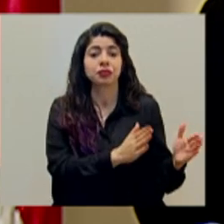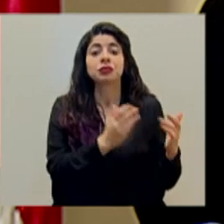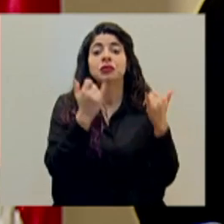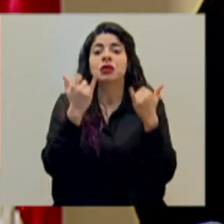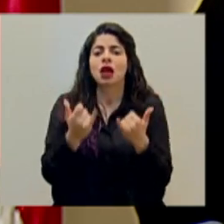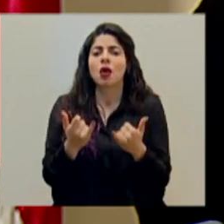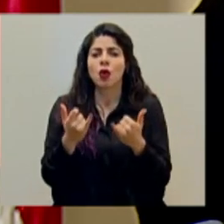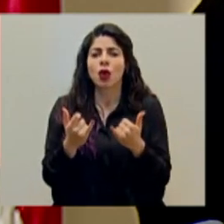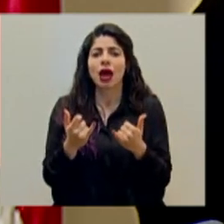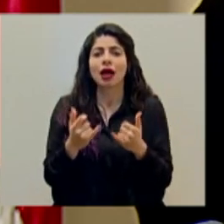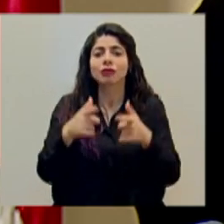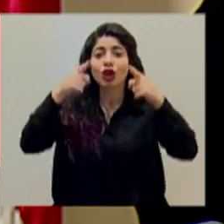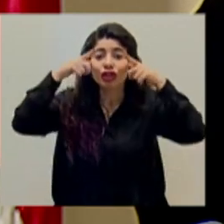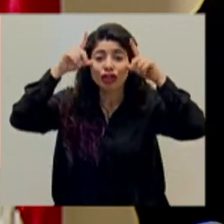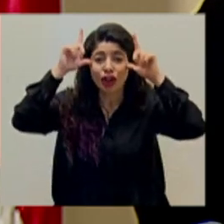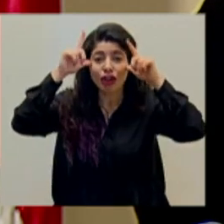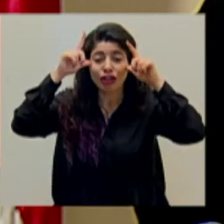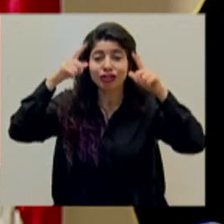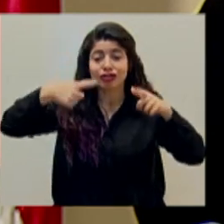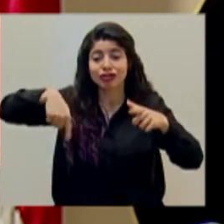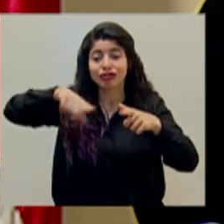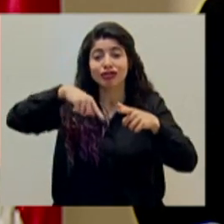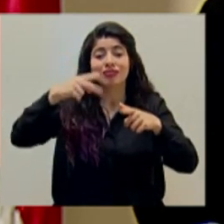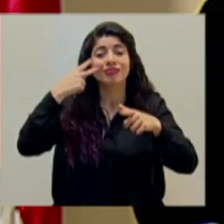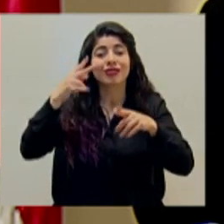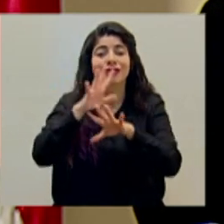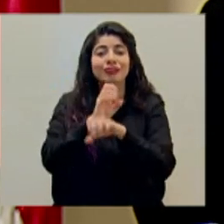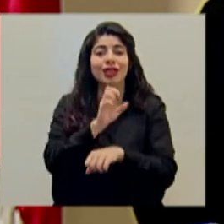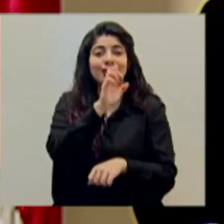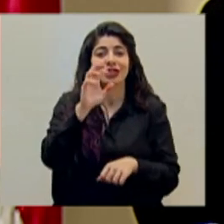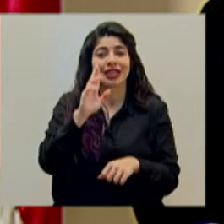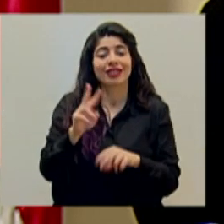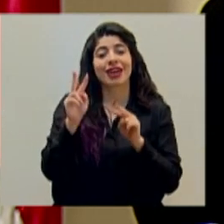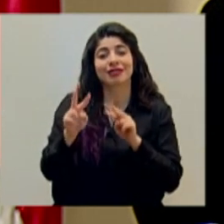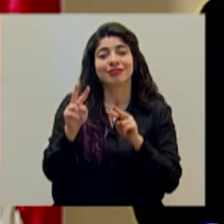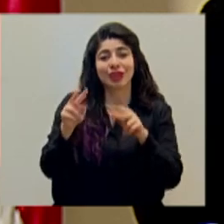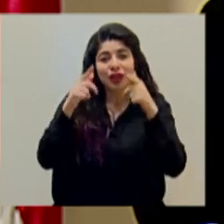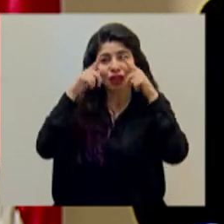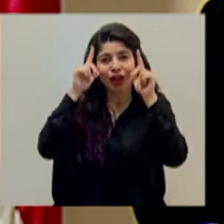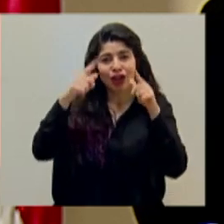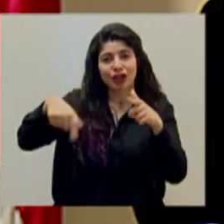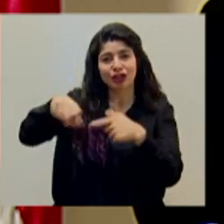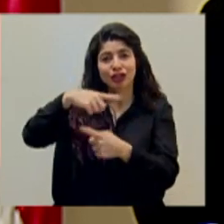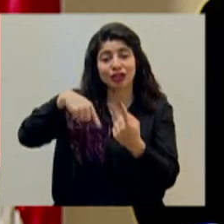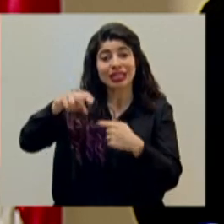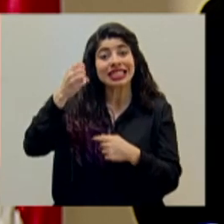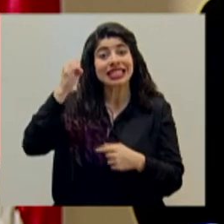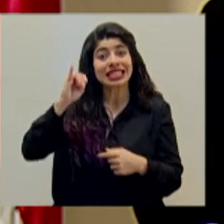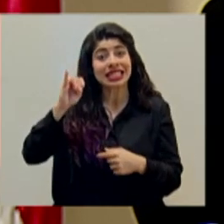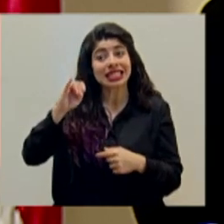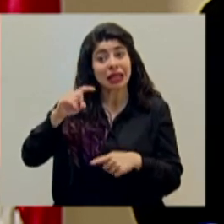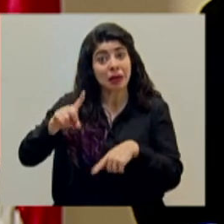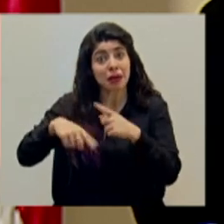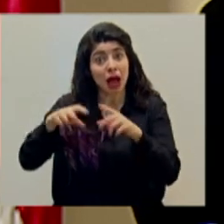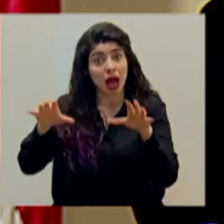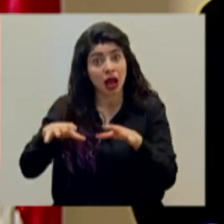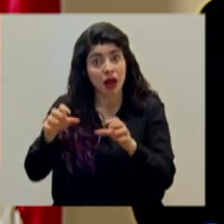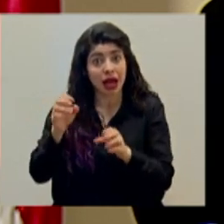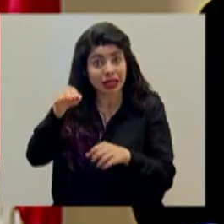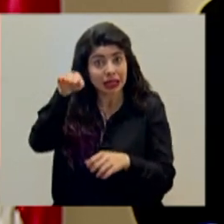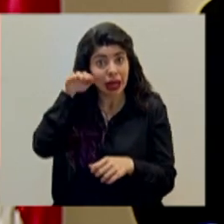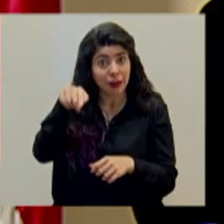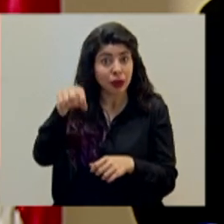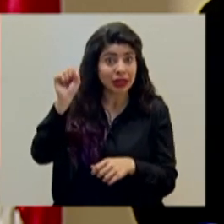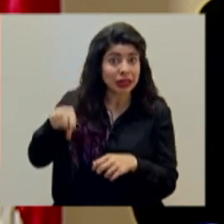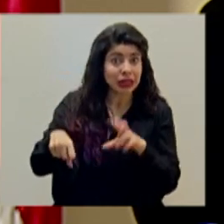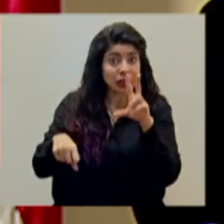los toros a la tica, que estaba el asunto con respecto a si se llevan a ejecutar o no, en Zapote